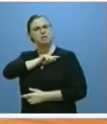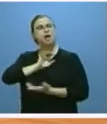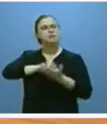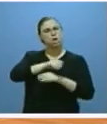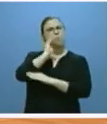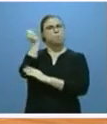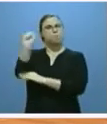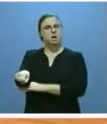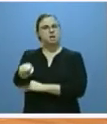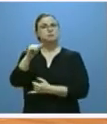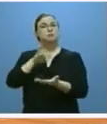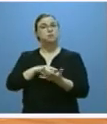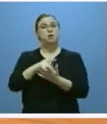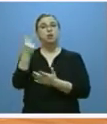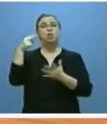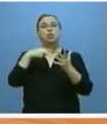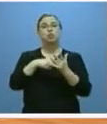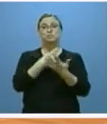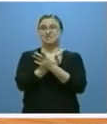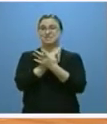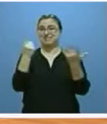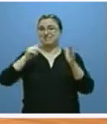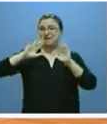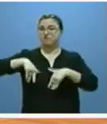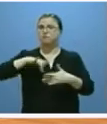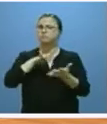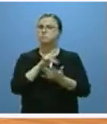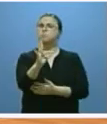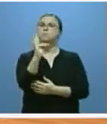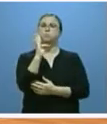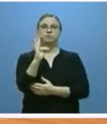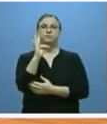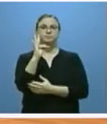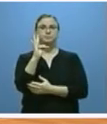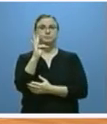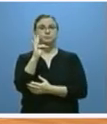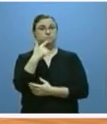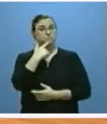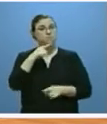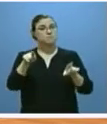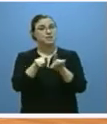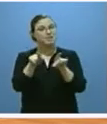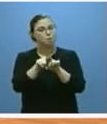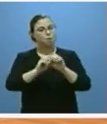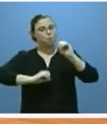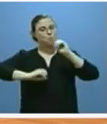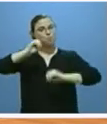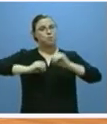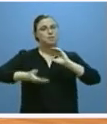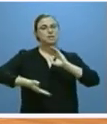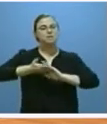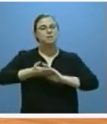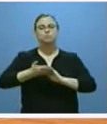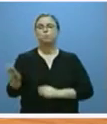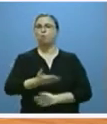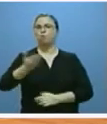Sus datos al cierre de 2016 fueron muy positivos con el mayor incremento porcentual de producción